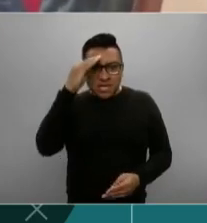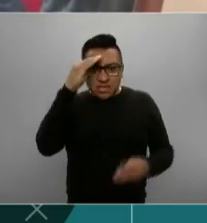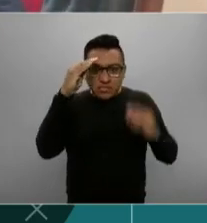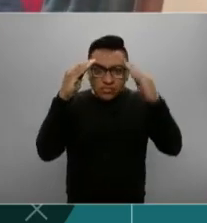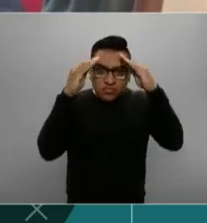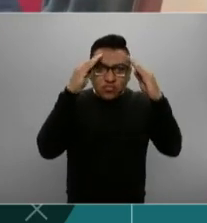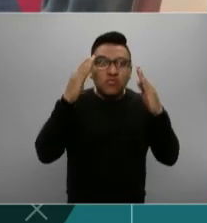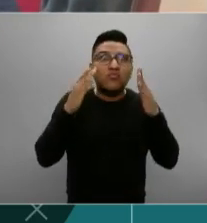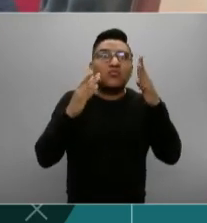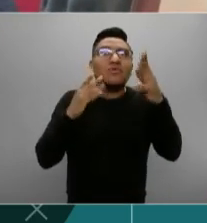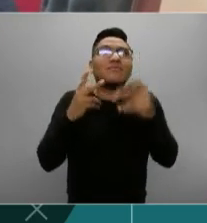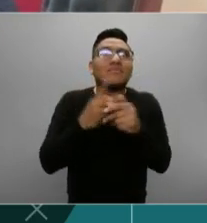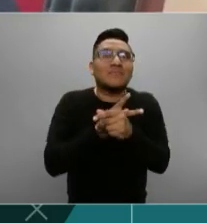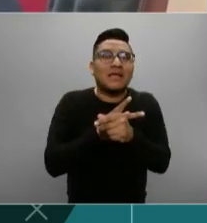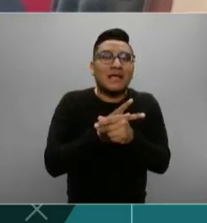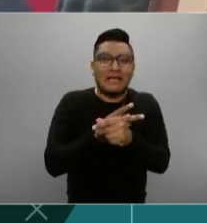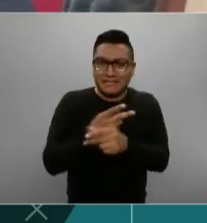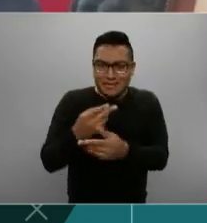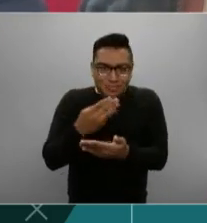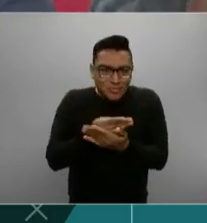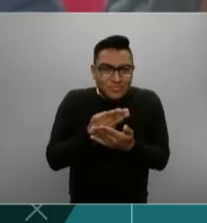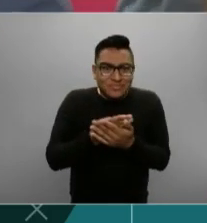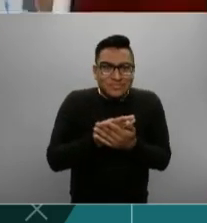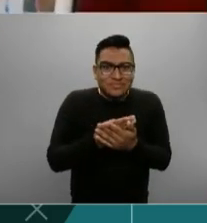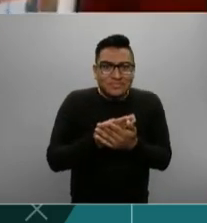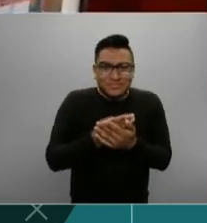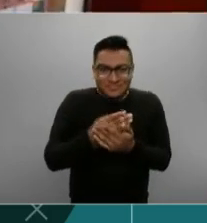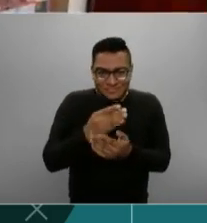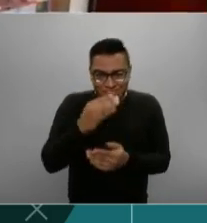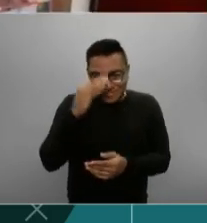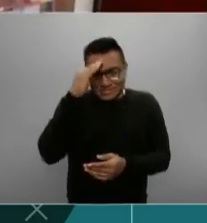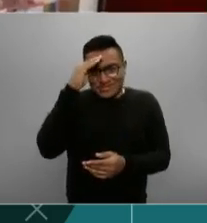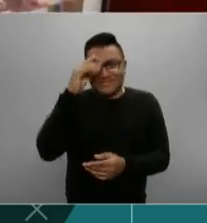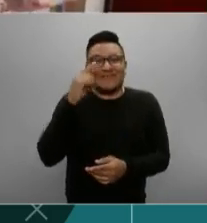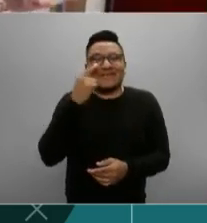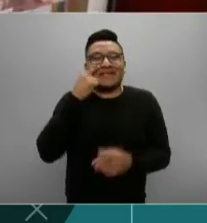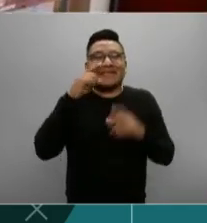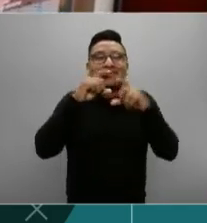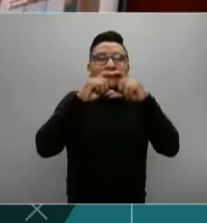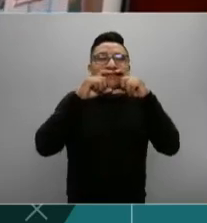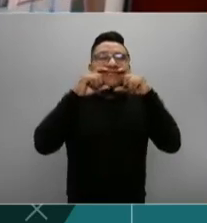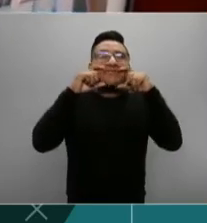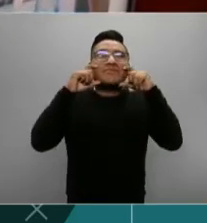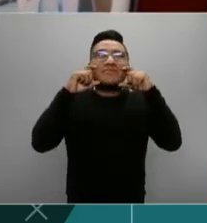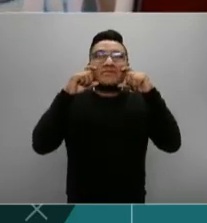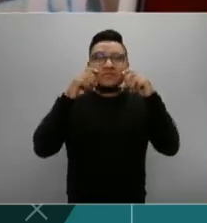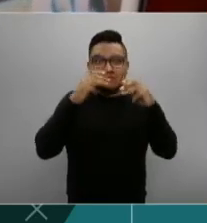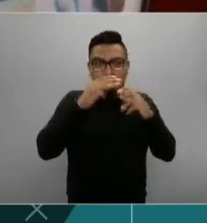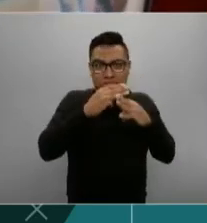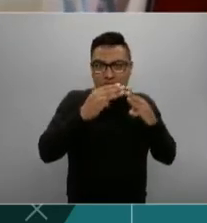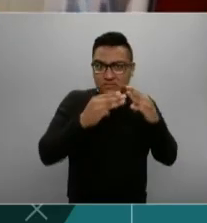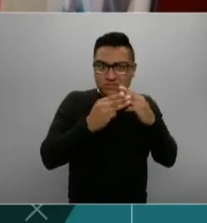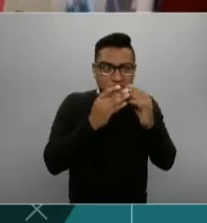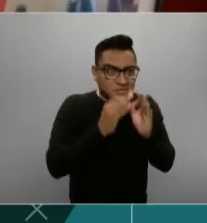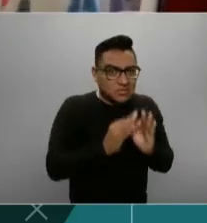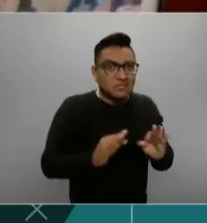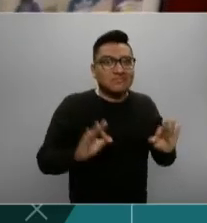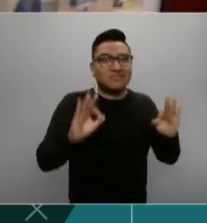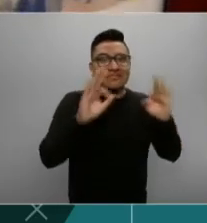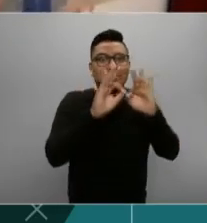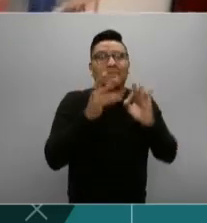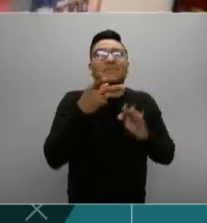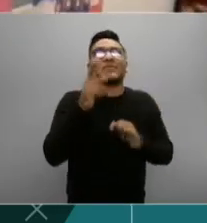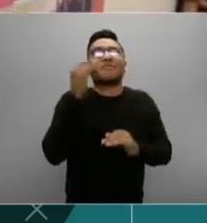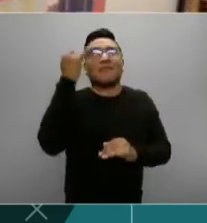Fíjate, Hernán, si ha habido especulación con los cubrebocas, hombre, ha habido acaparamiento con los cubrebocas, son muy importantes, pero ahora